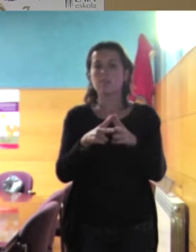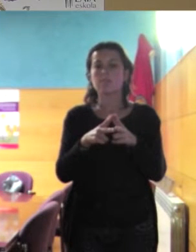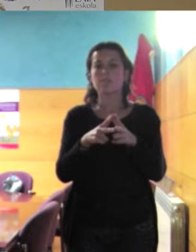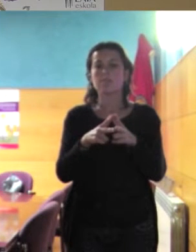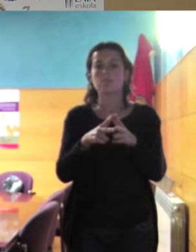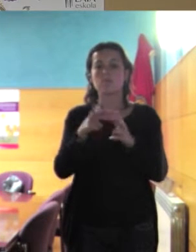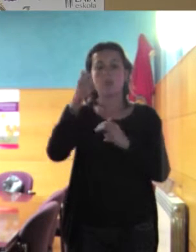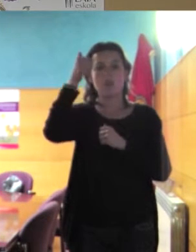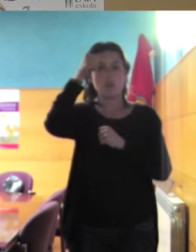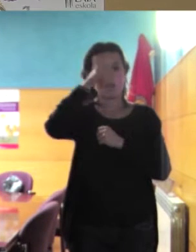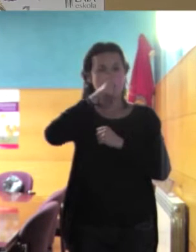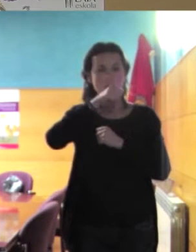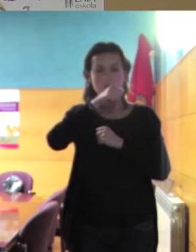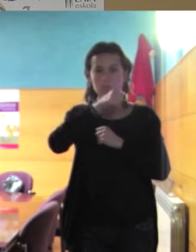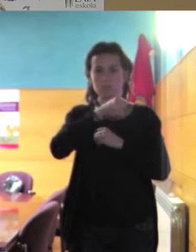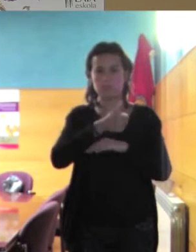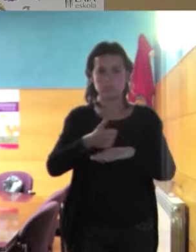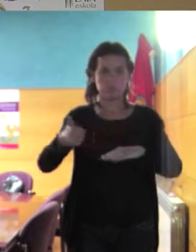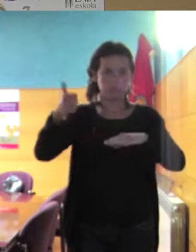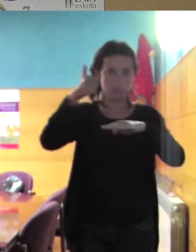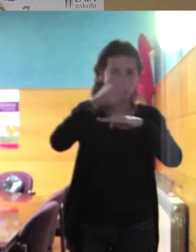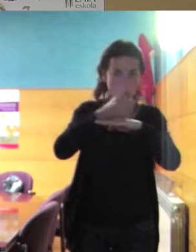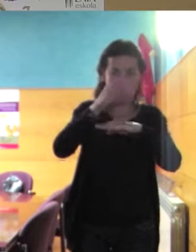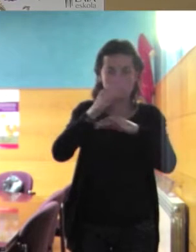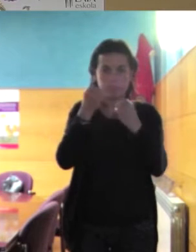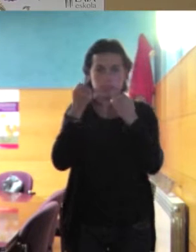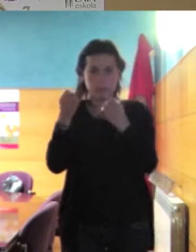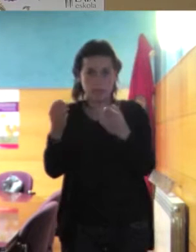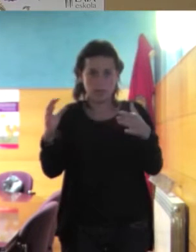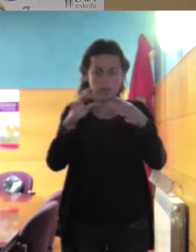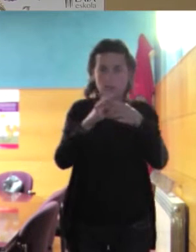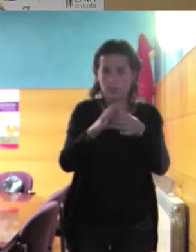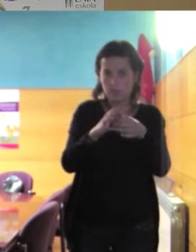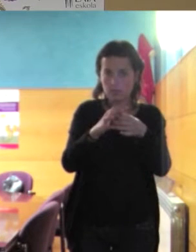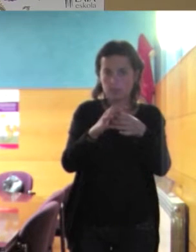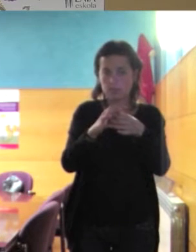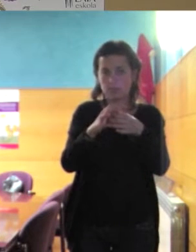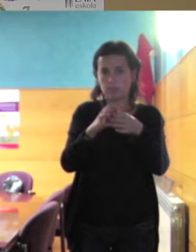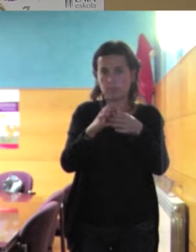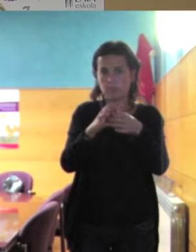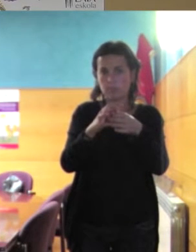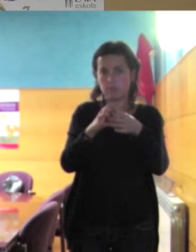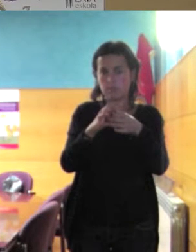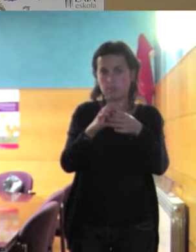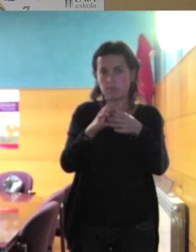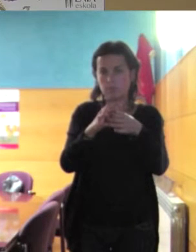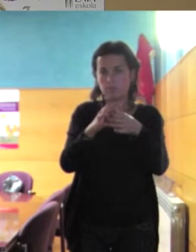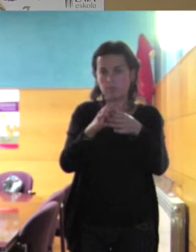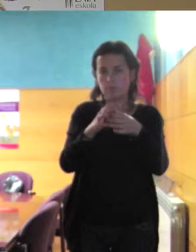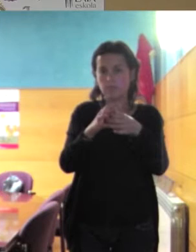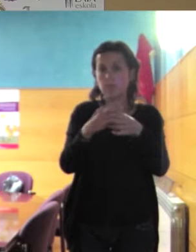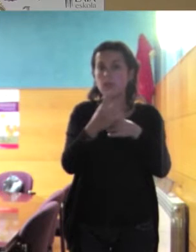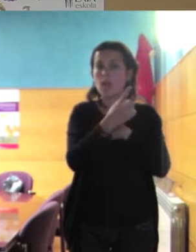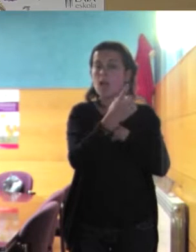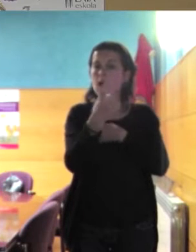supremacía y tienen la en fin, el contacto con el poder hace falta que haya un